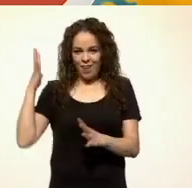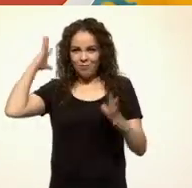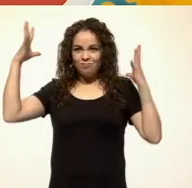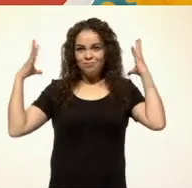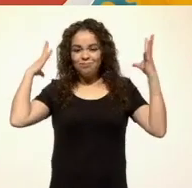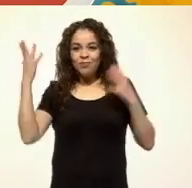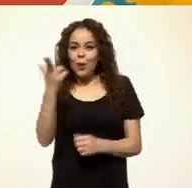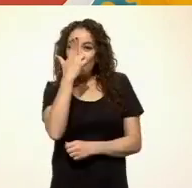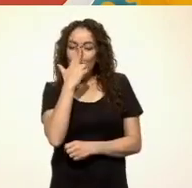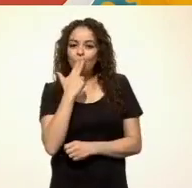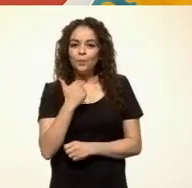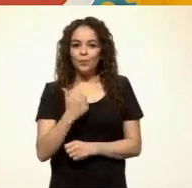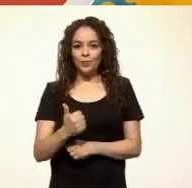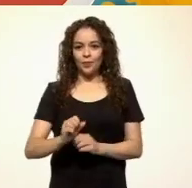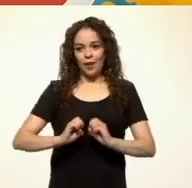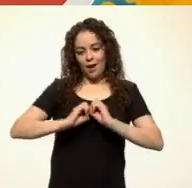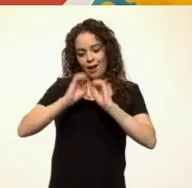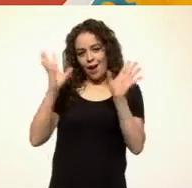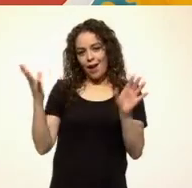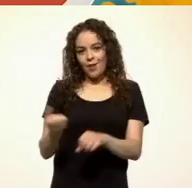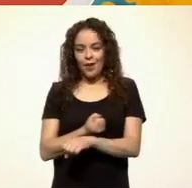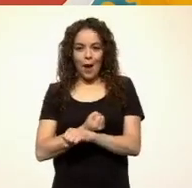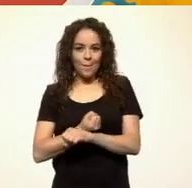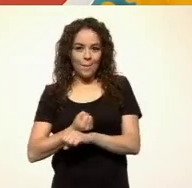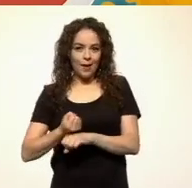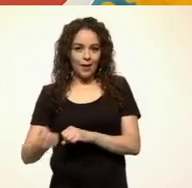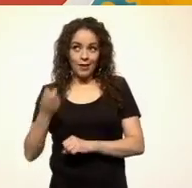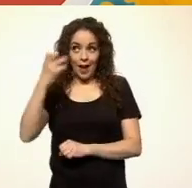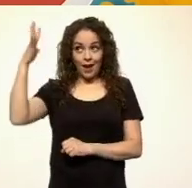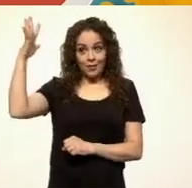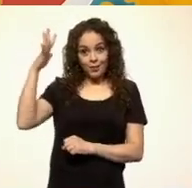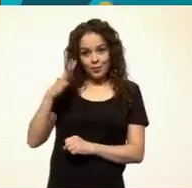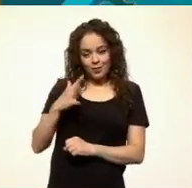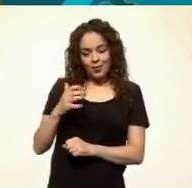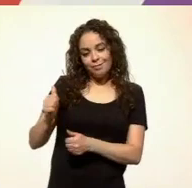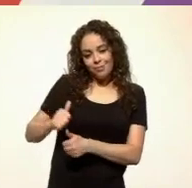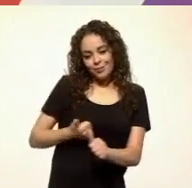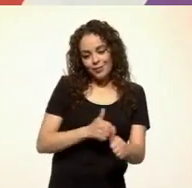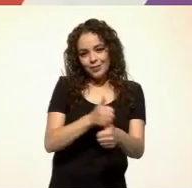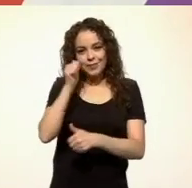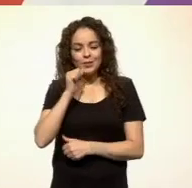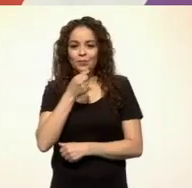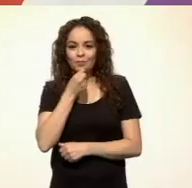Claro y amarillo. Ese sol con sueño que sigue a los niños. ¿Alguna vez te has sentido